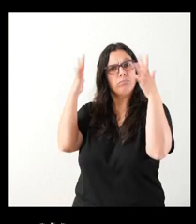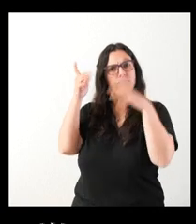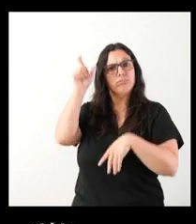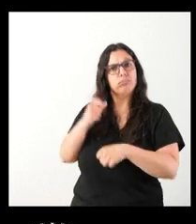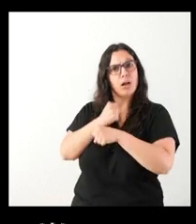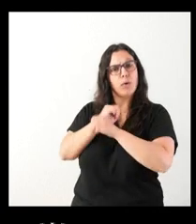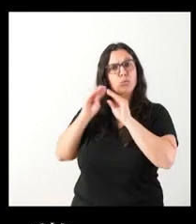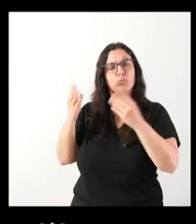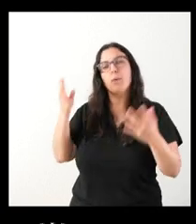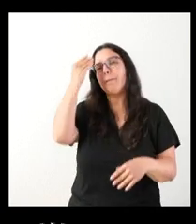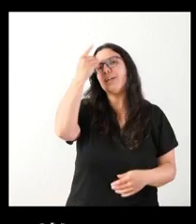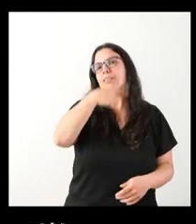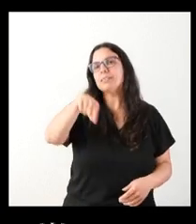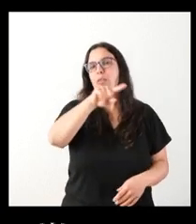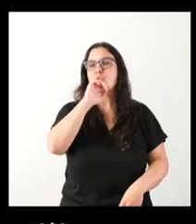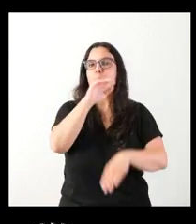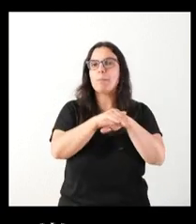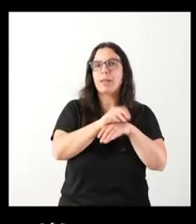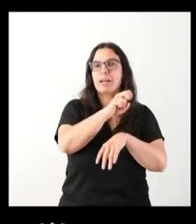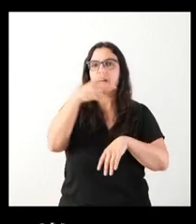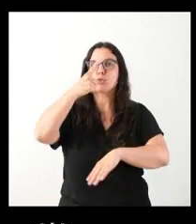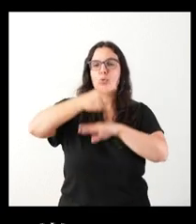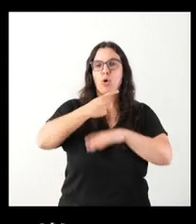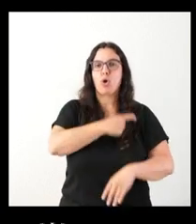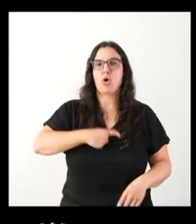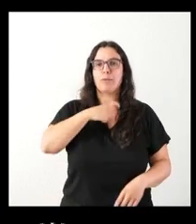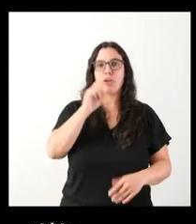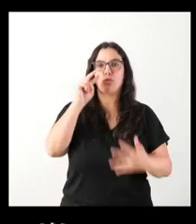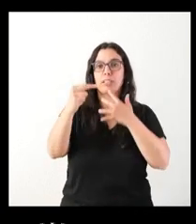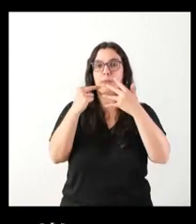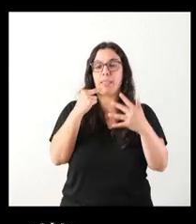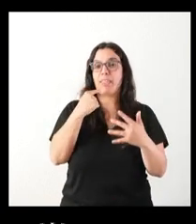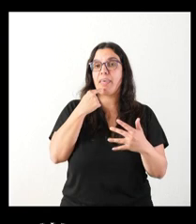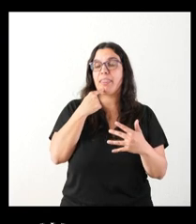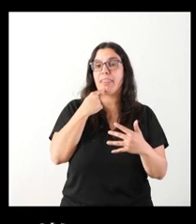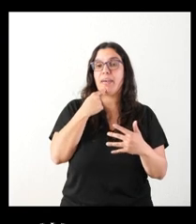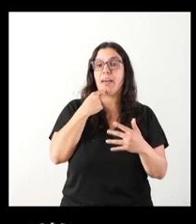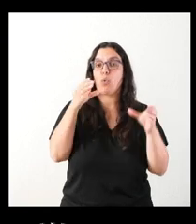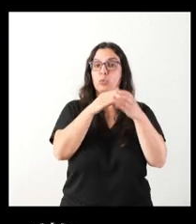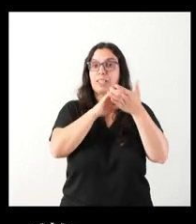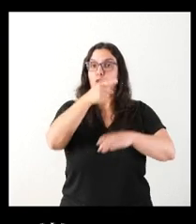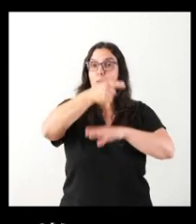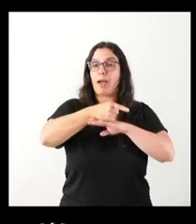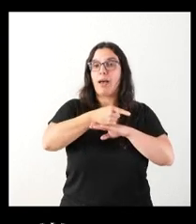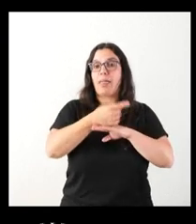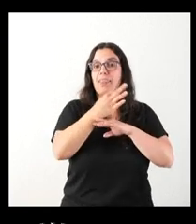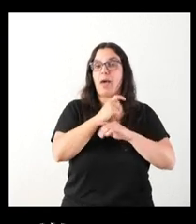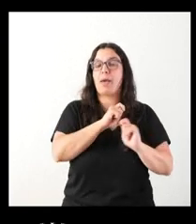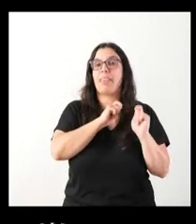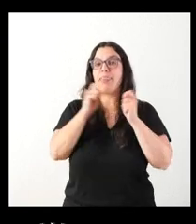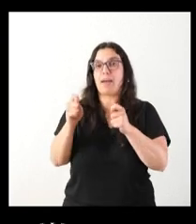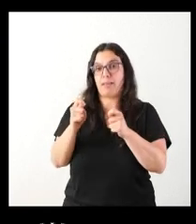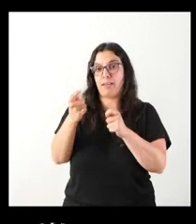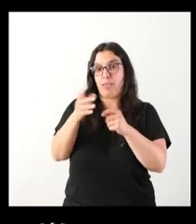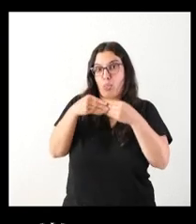previsto cumplir con la resolución del comisionado de transparencia que obliga a la Junta a facilitar el documento